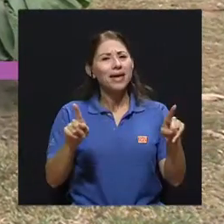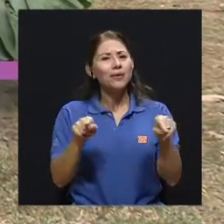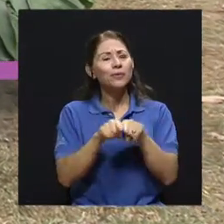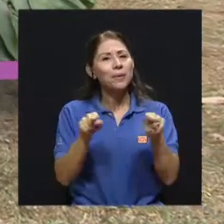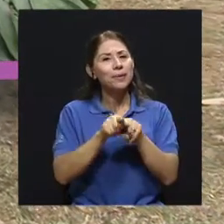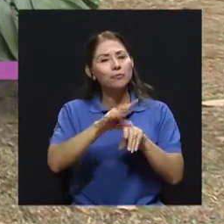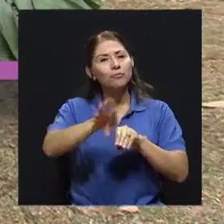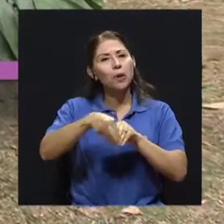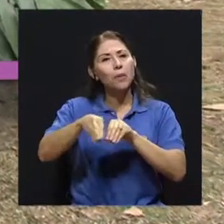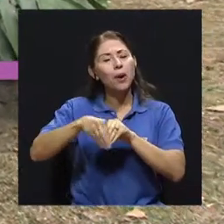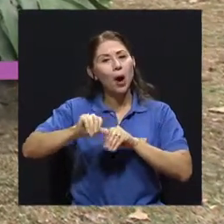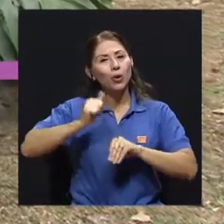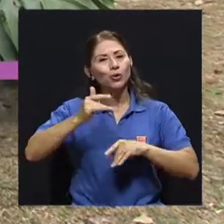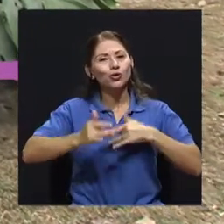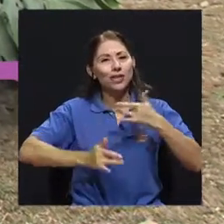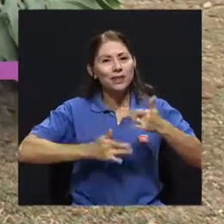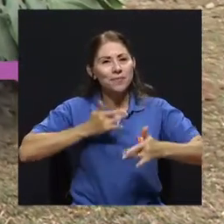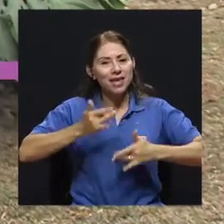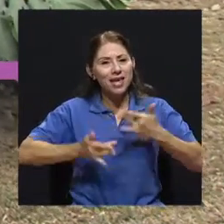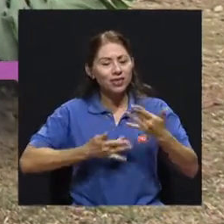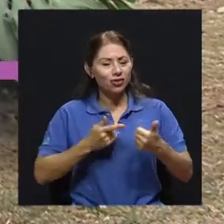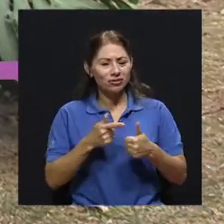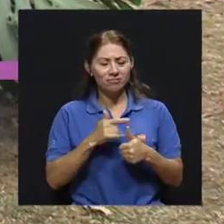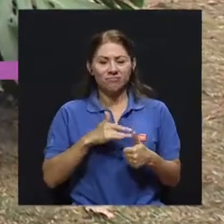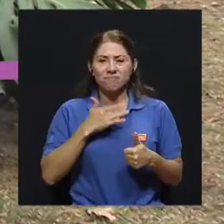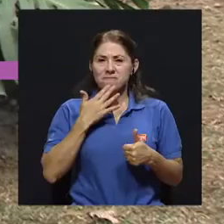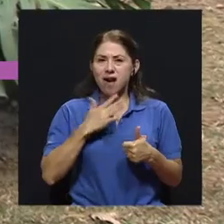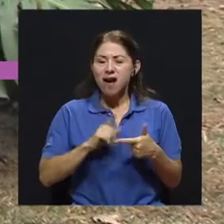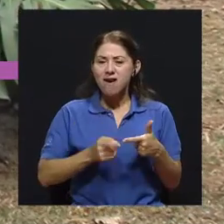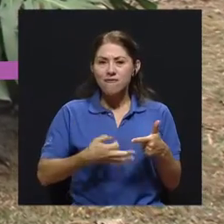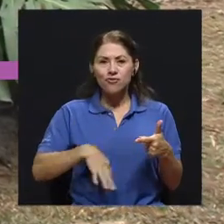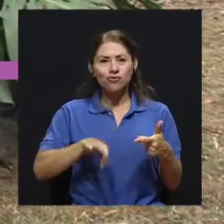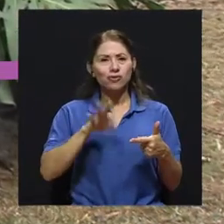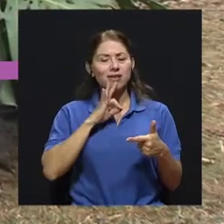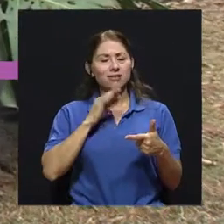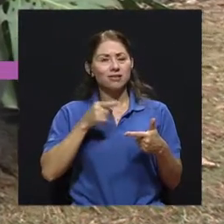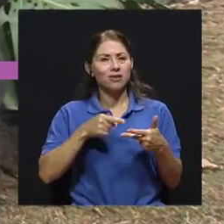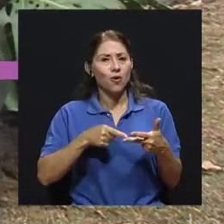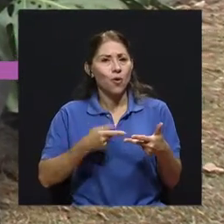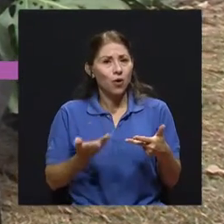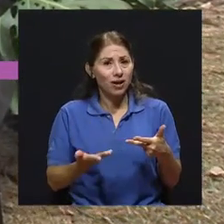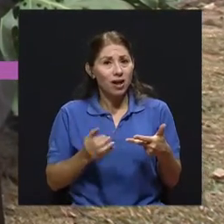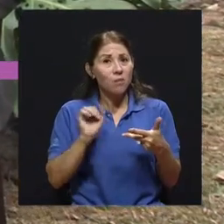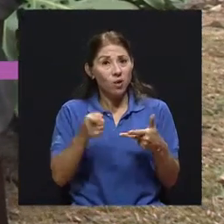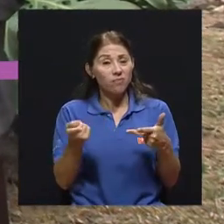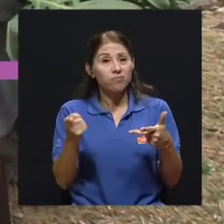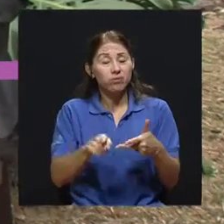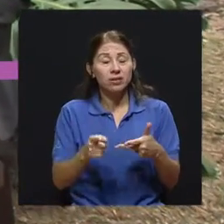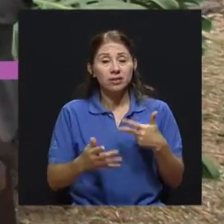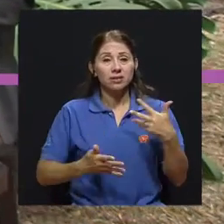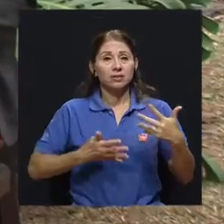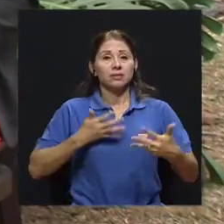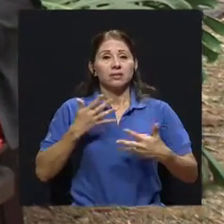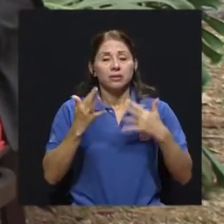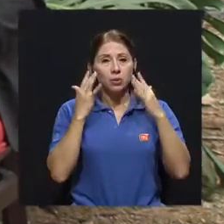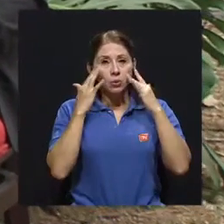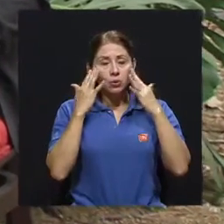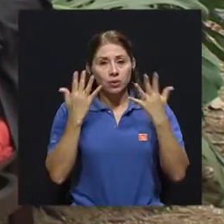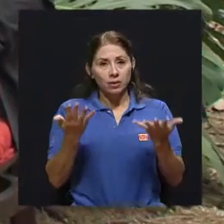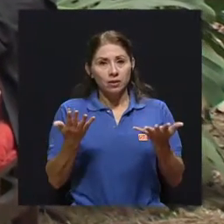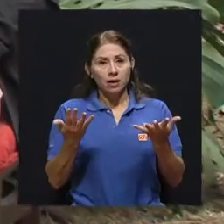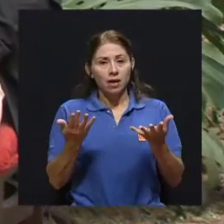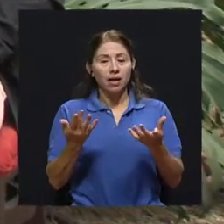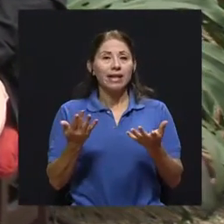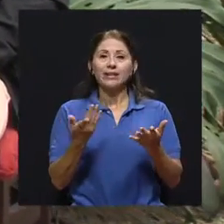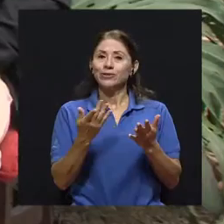suman otros sentimientos, malestar, frustración, y esto a su vez puede ser un nuevo precipitante de más ansiedad,